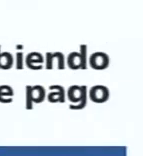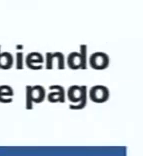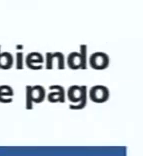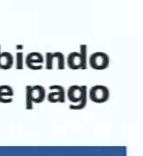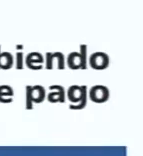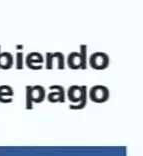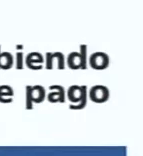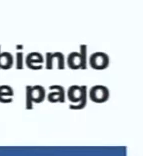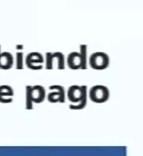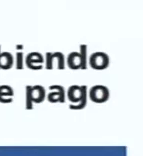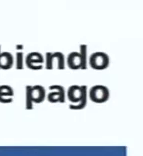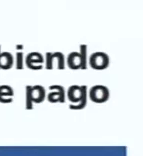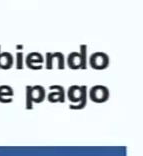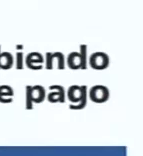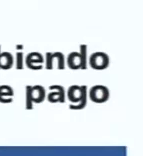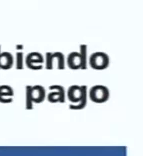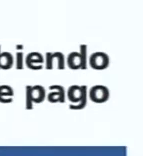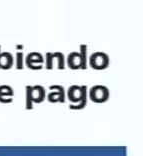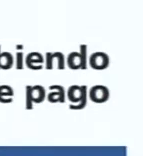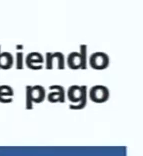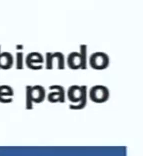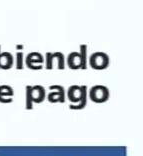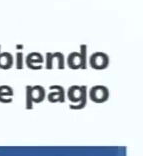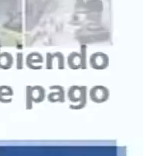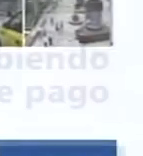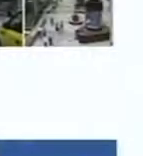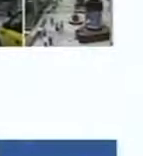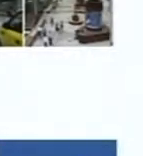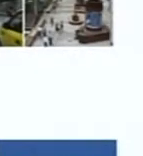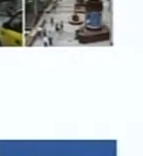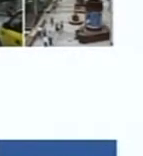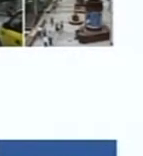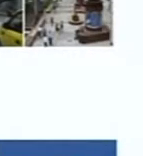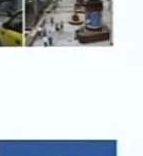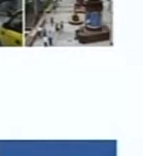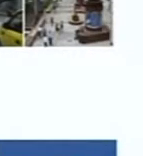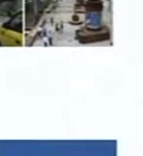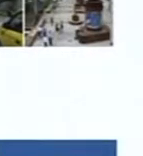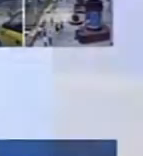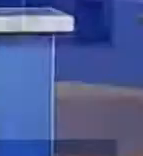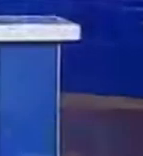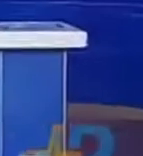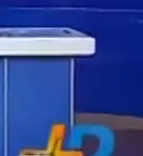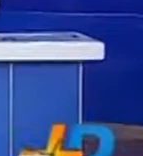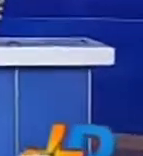suscribiendo a acuerdos de pago póngase al día con Cali porque en Cali hoy si paga pagar